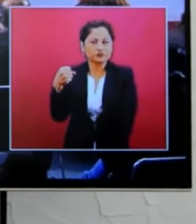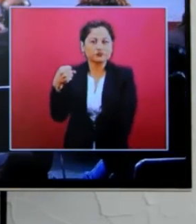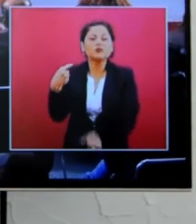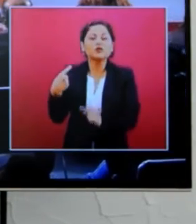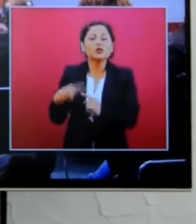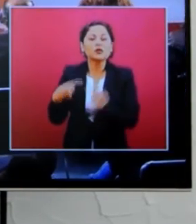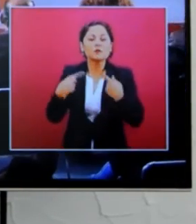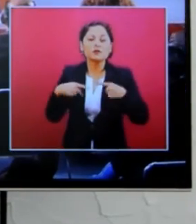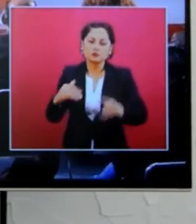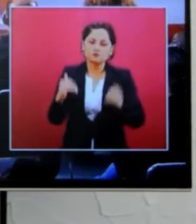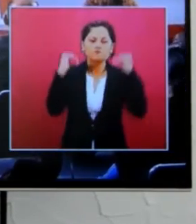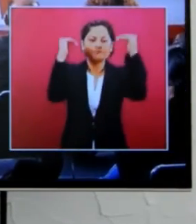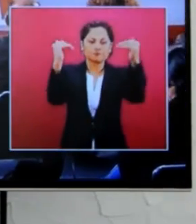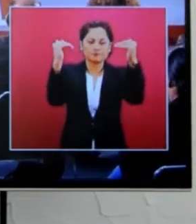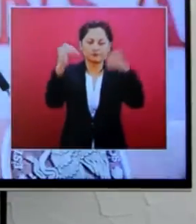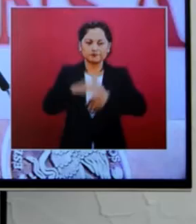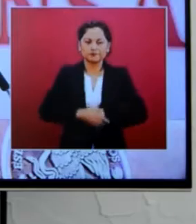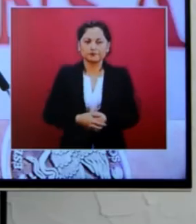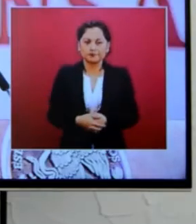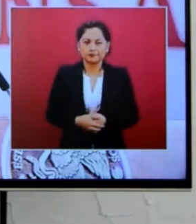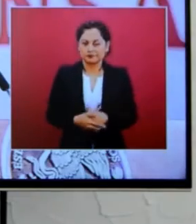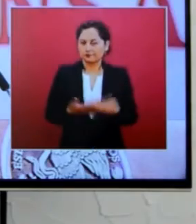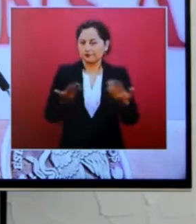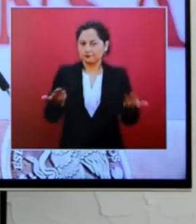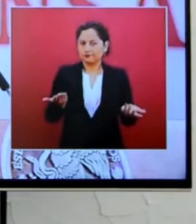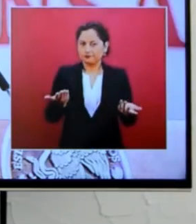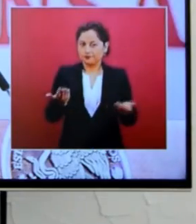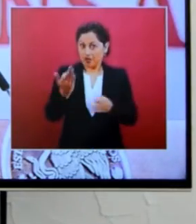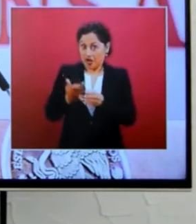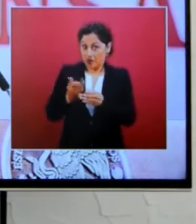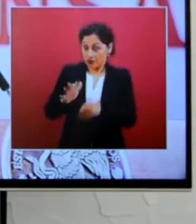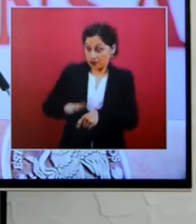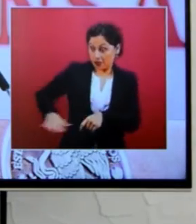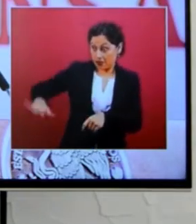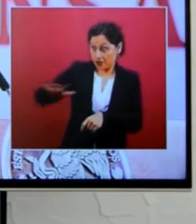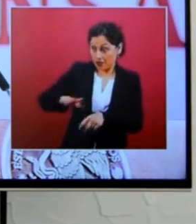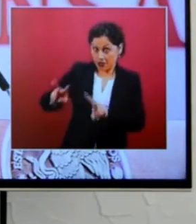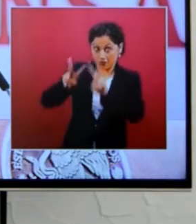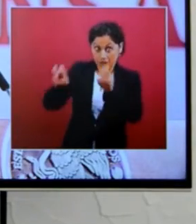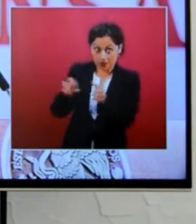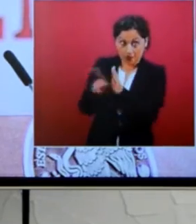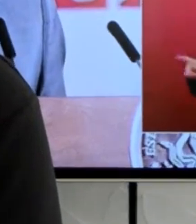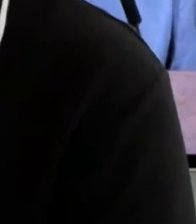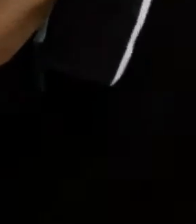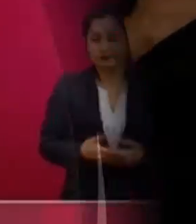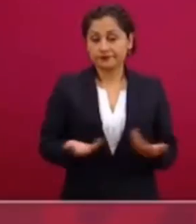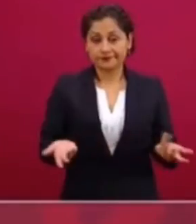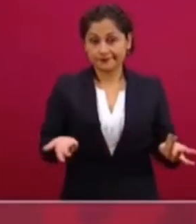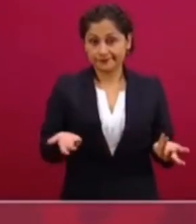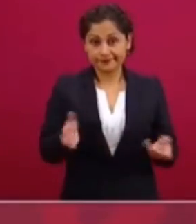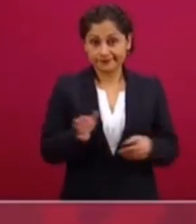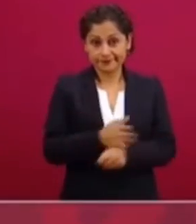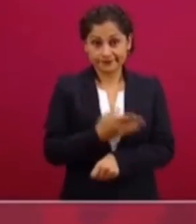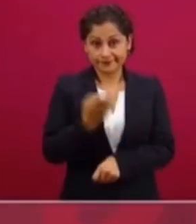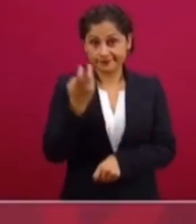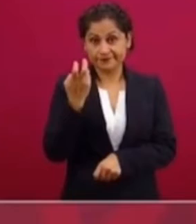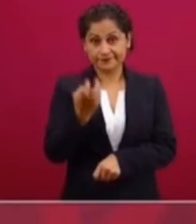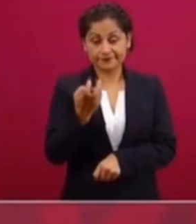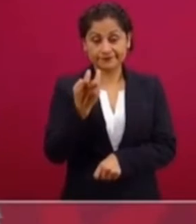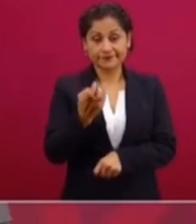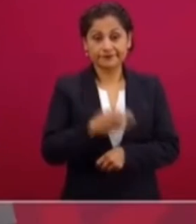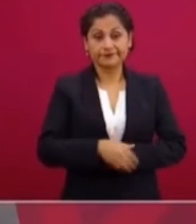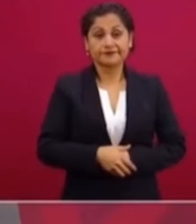económicos que va a publicar por decreto para enfrentar la crisis del coronavirus. No hay